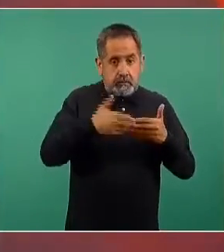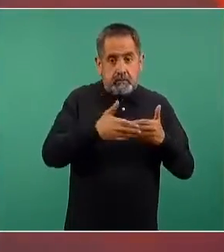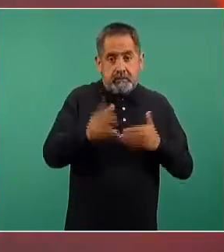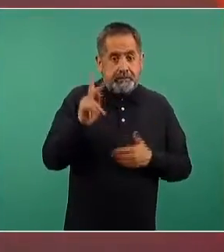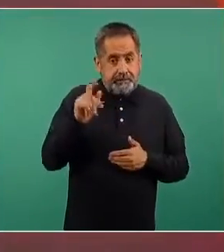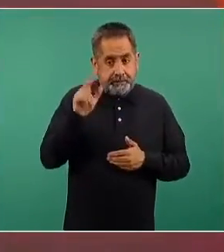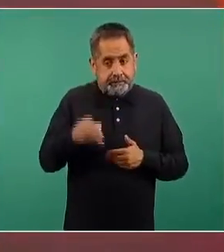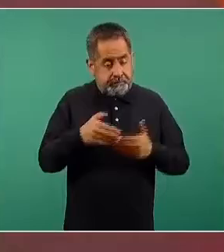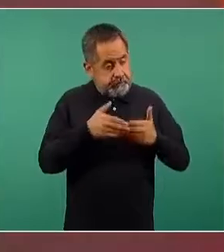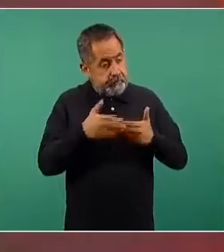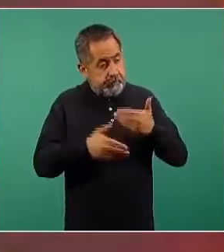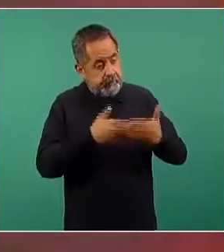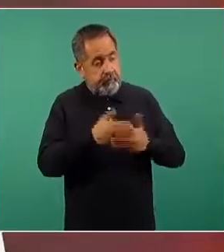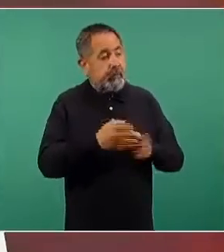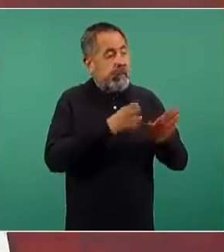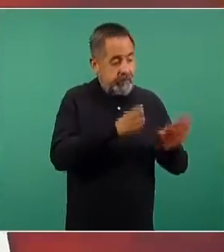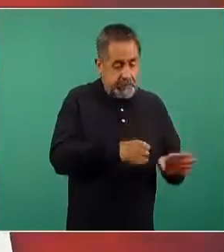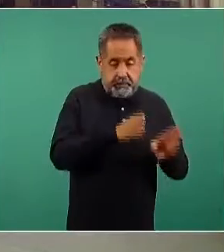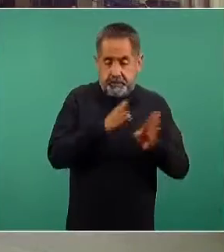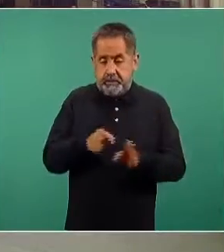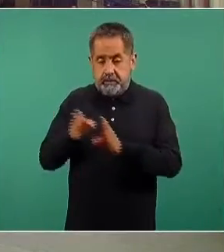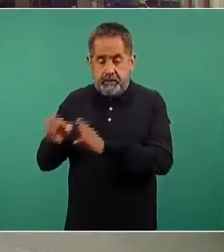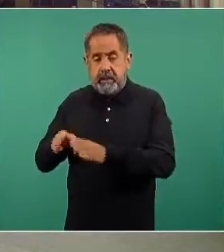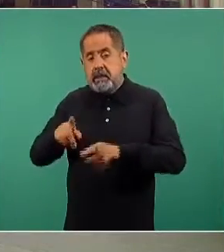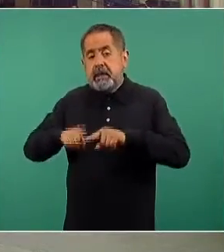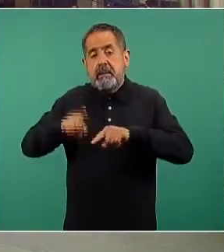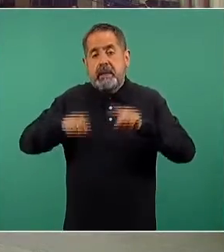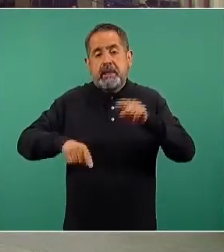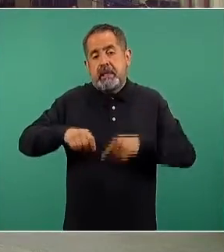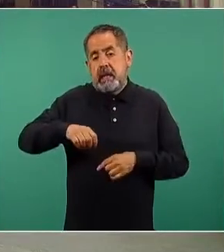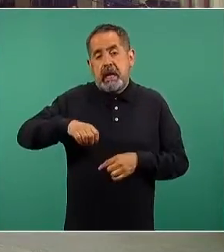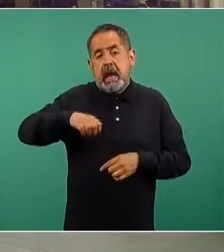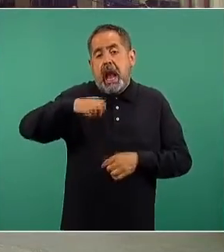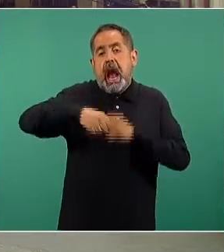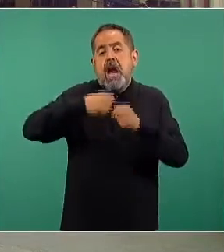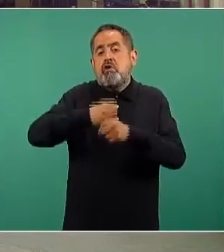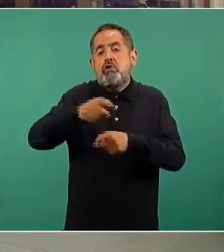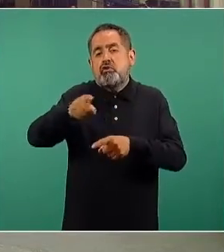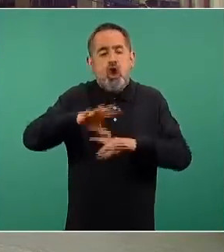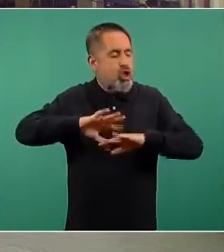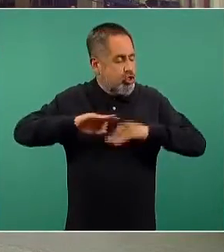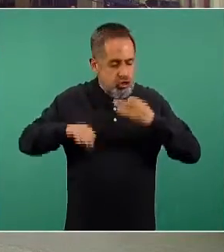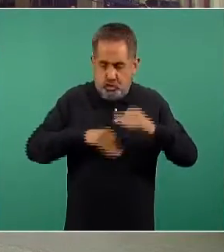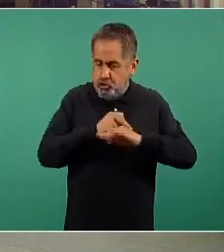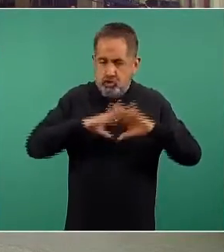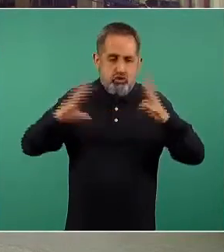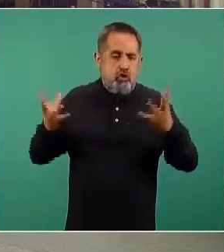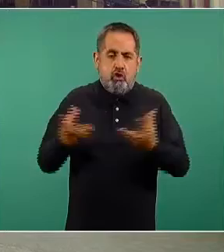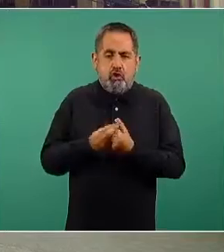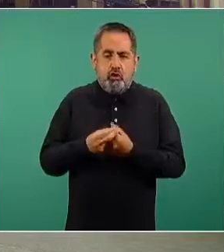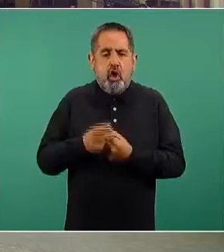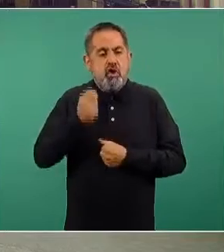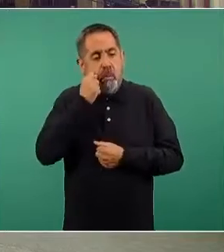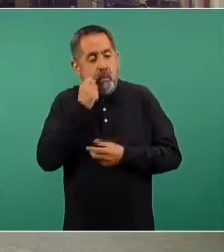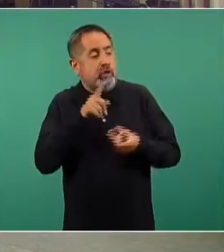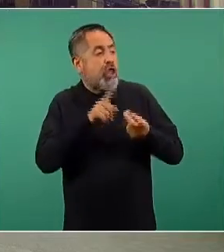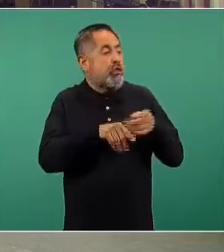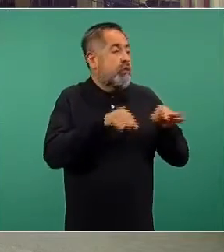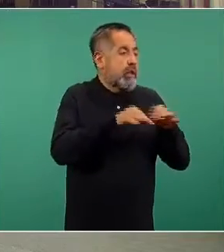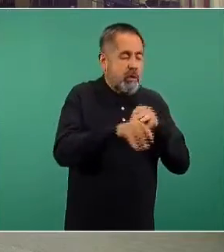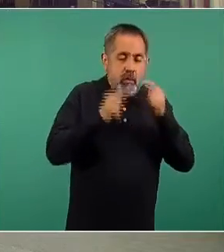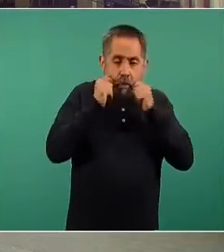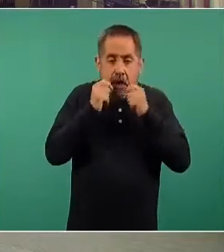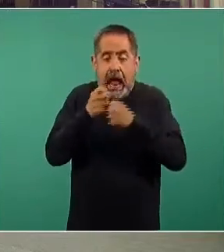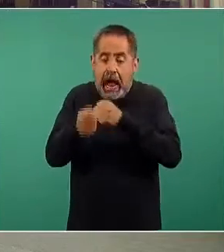del plan, desde luego que, de acuerdo a la edad, todas las personas serán consideradas independientemente de su